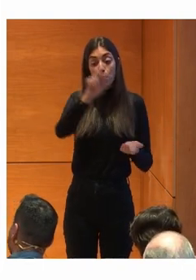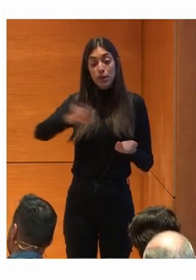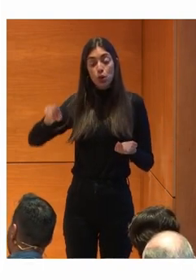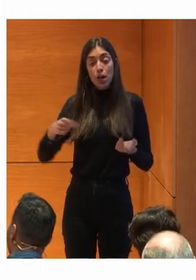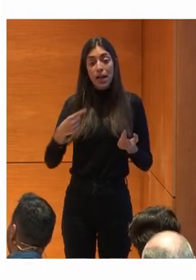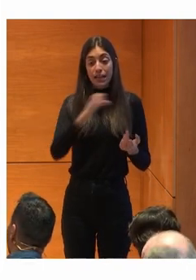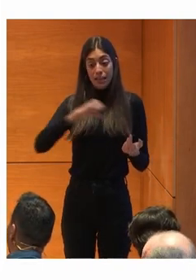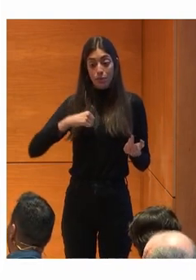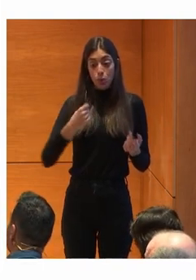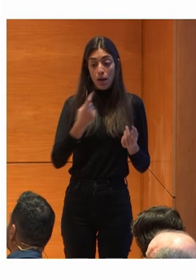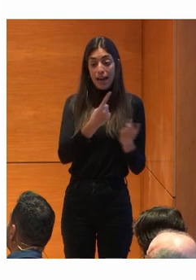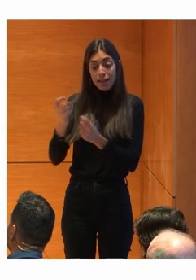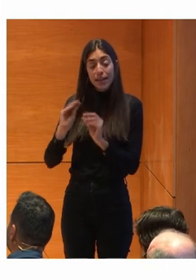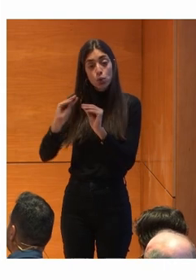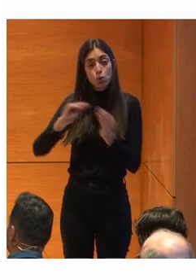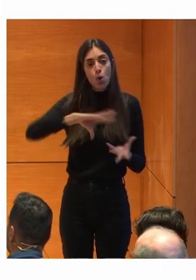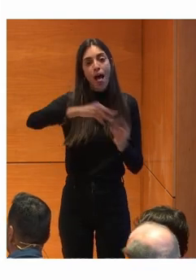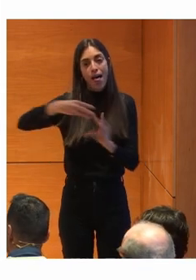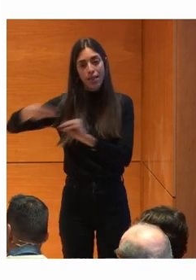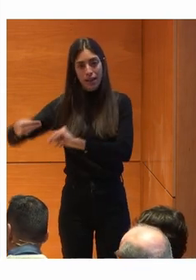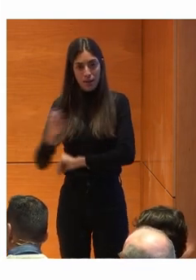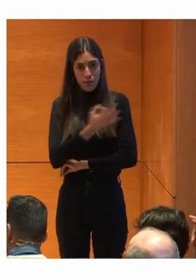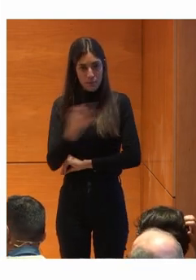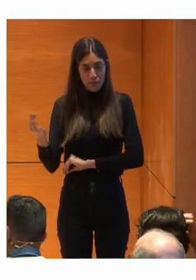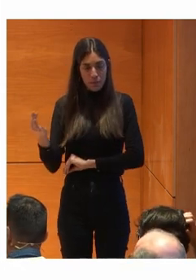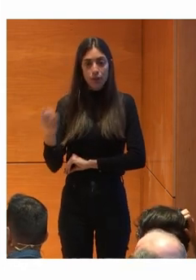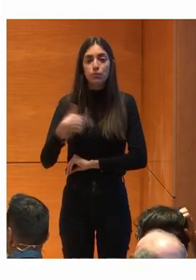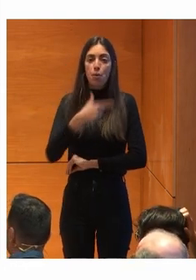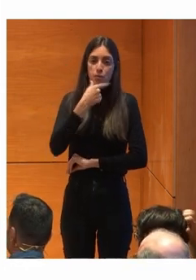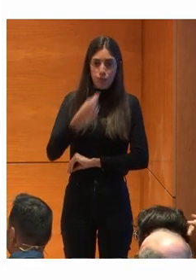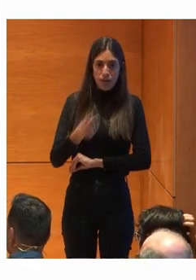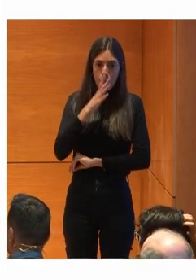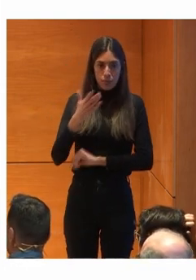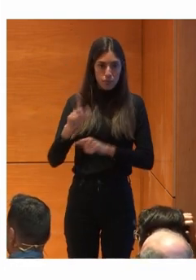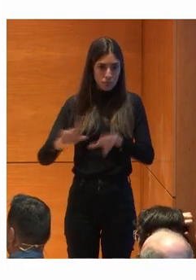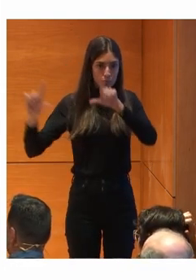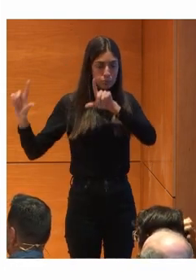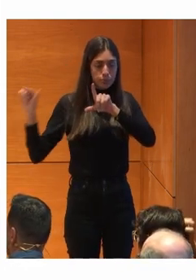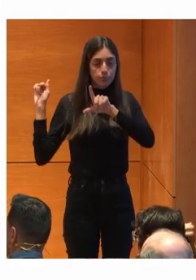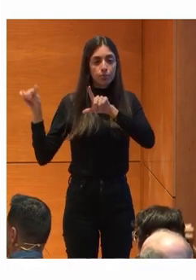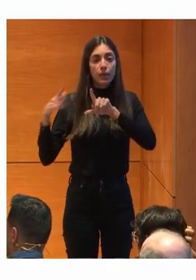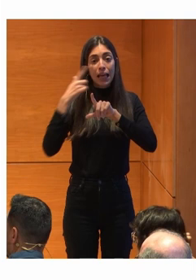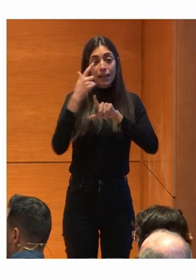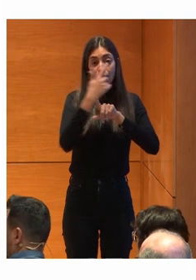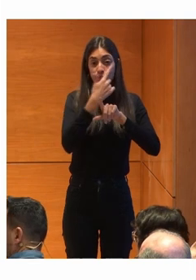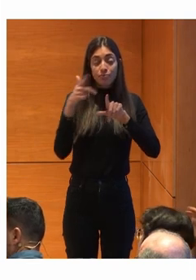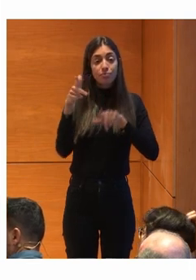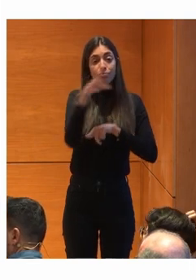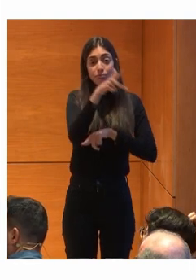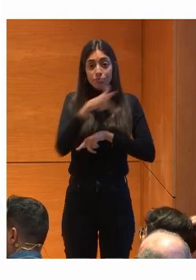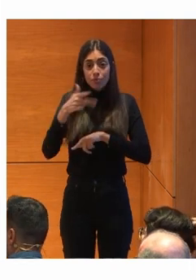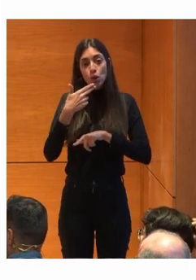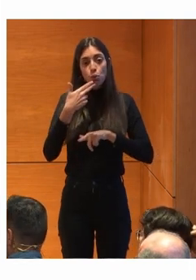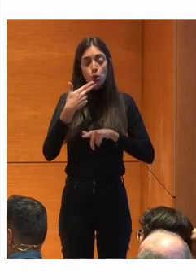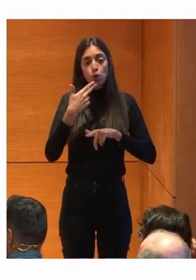Individuales De las personas Es muy sencillo Os voy a poner aquí Simplemente El lector ocular Funciona Como un